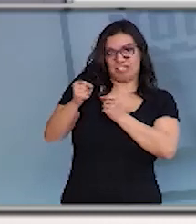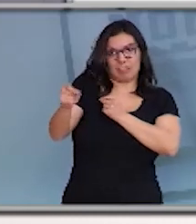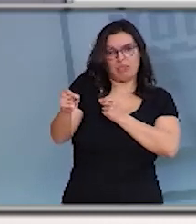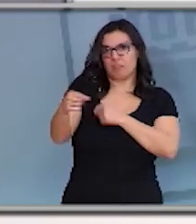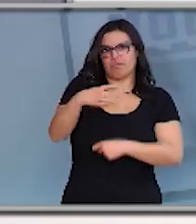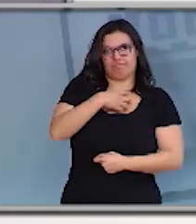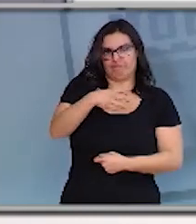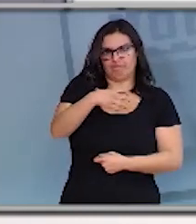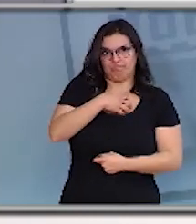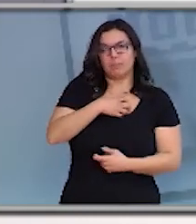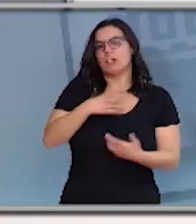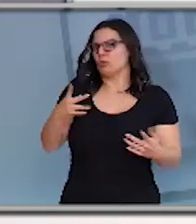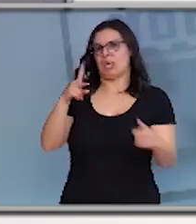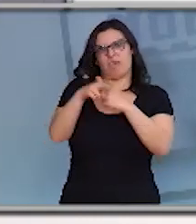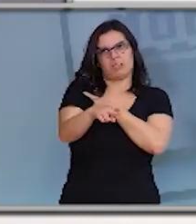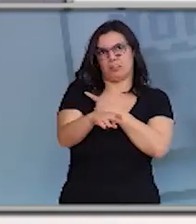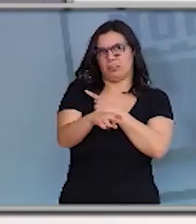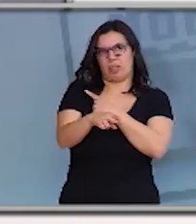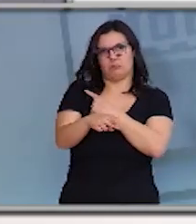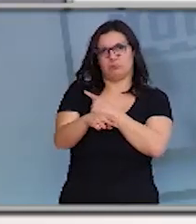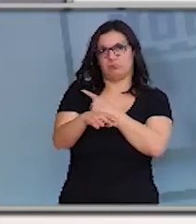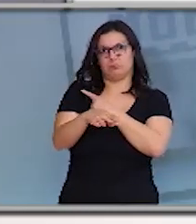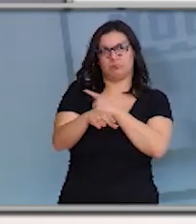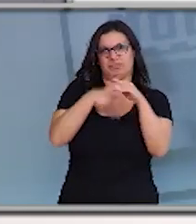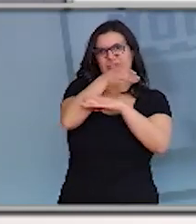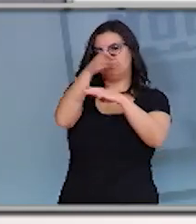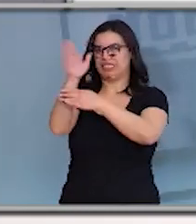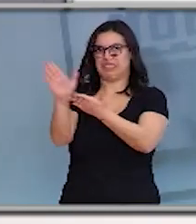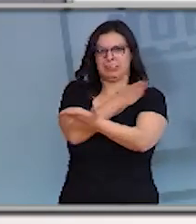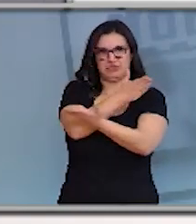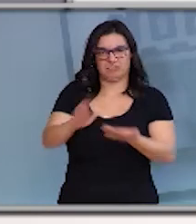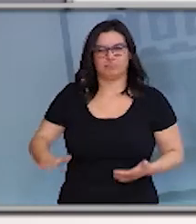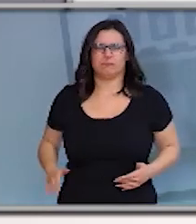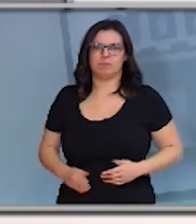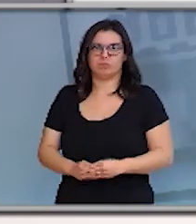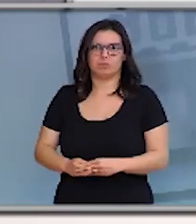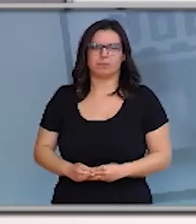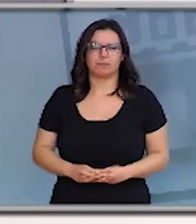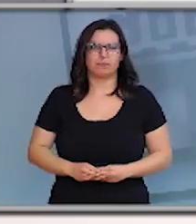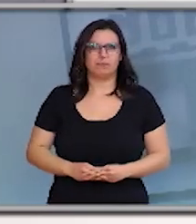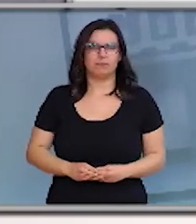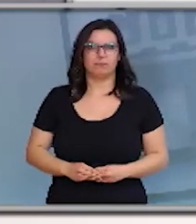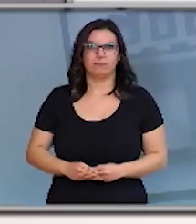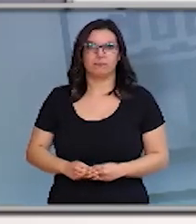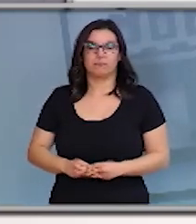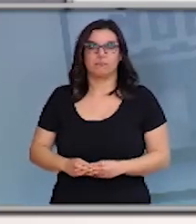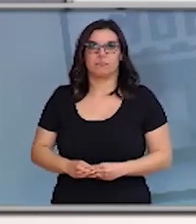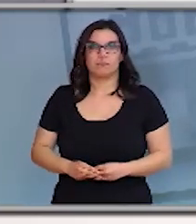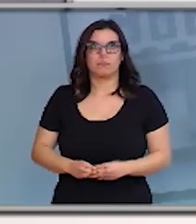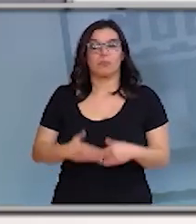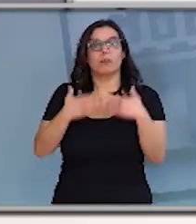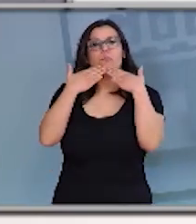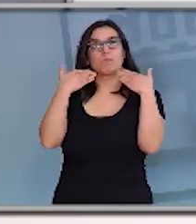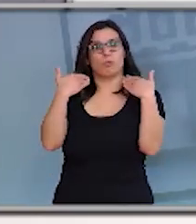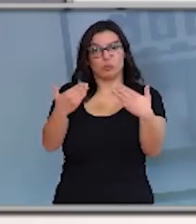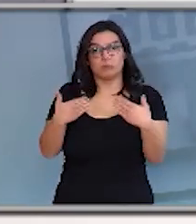sobre as distancias interpersonales para evitar o contagio. Moitas gracias